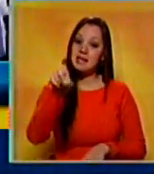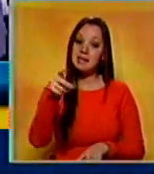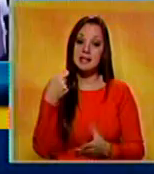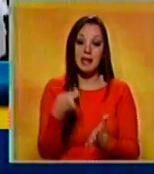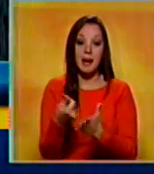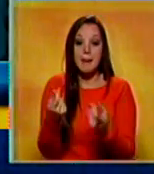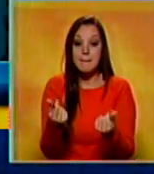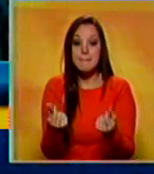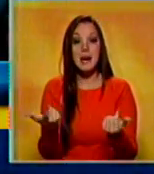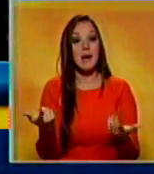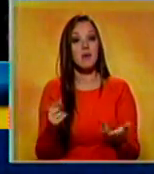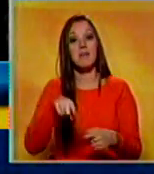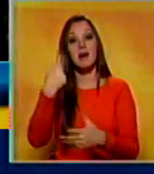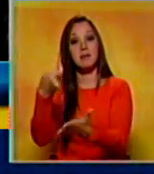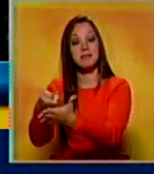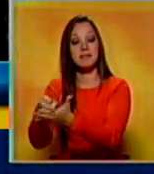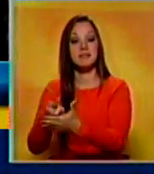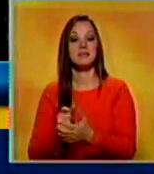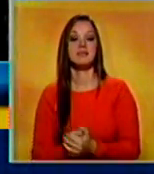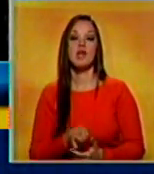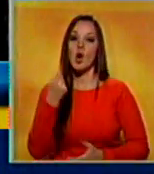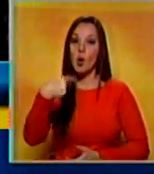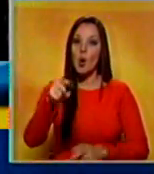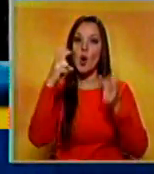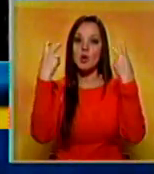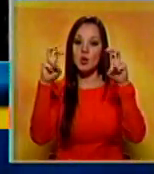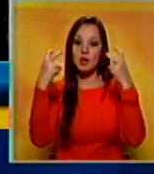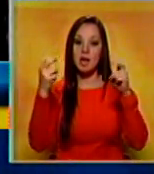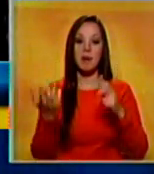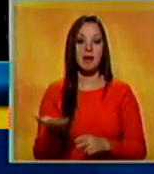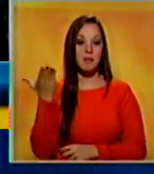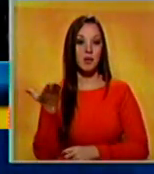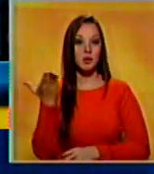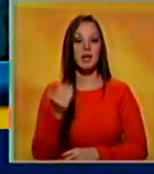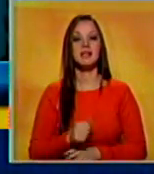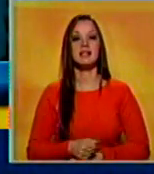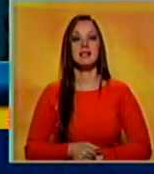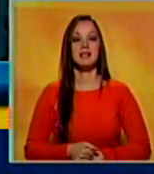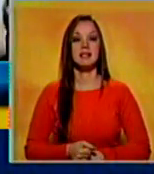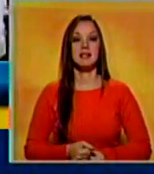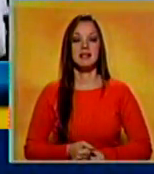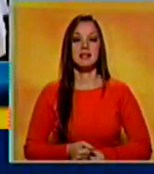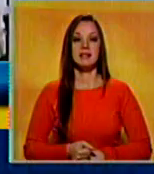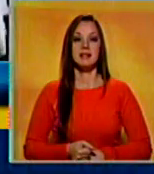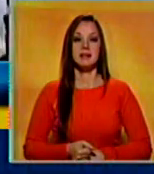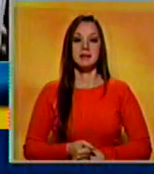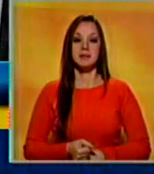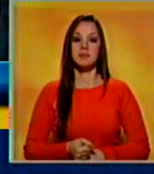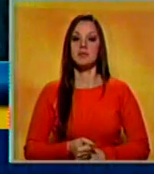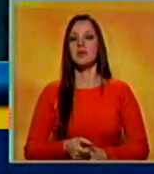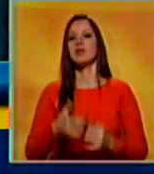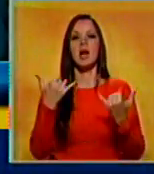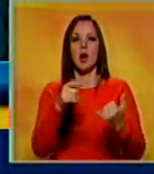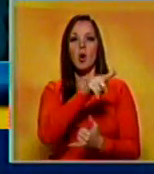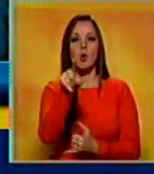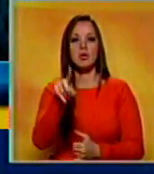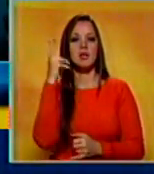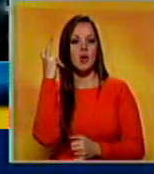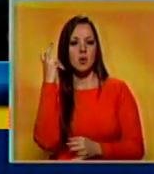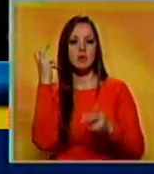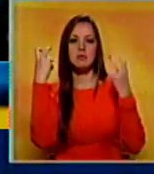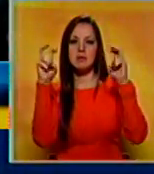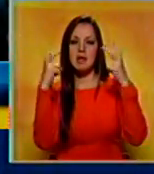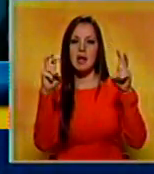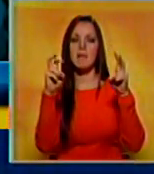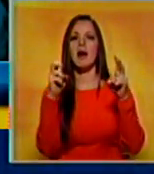reservas para poder financiar eso. El otro tema que es fundamental en el muy corto plazo, que es un tema que lo están oyendo ustedes con el caso